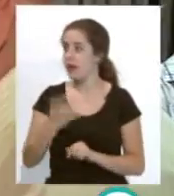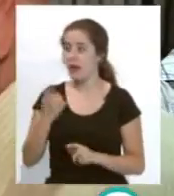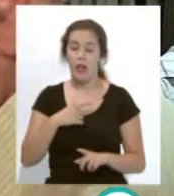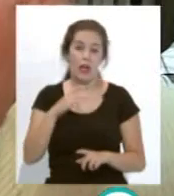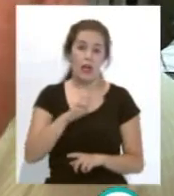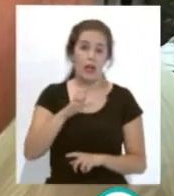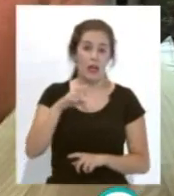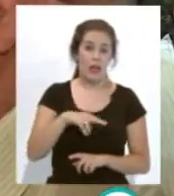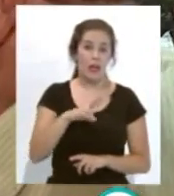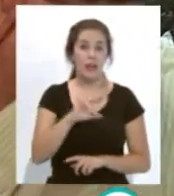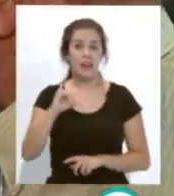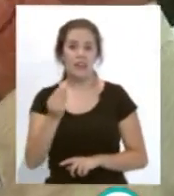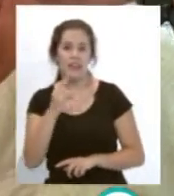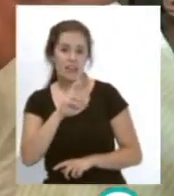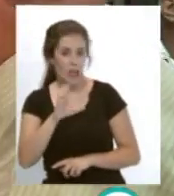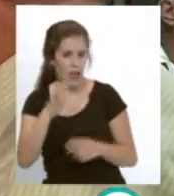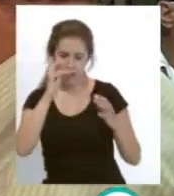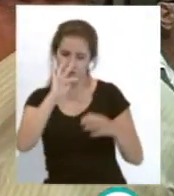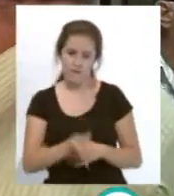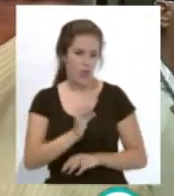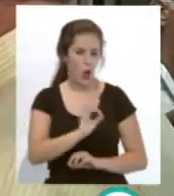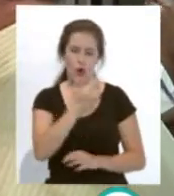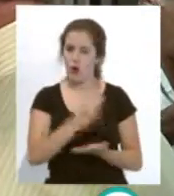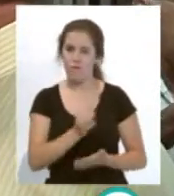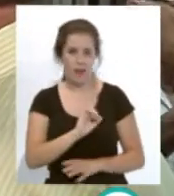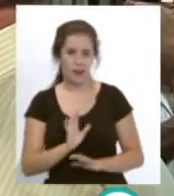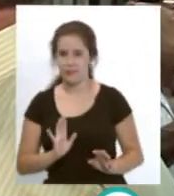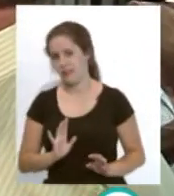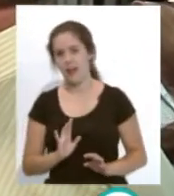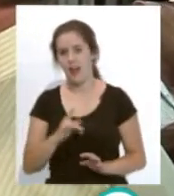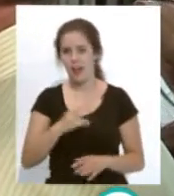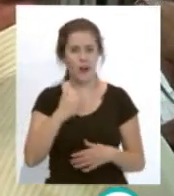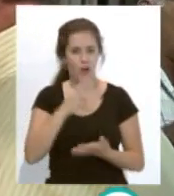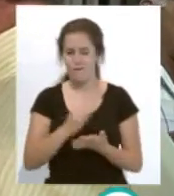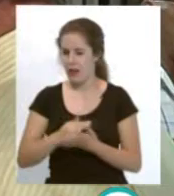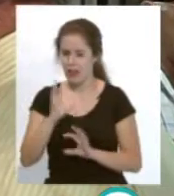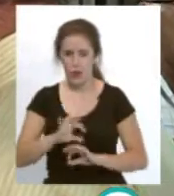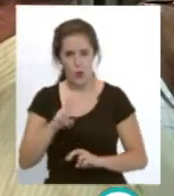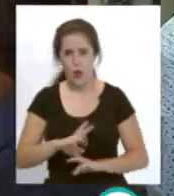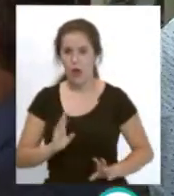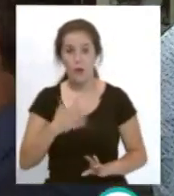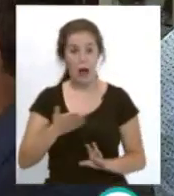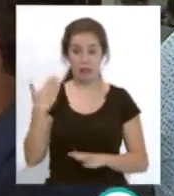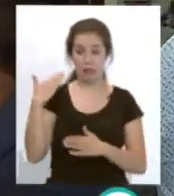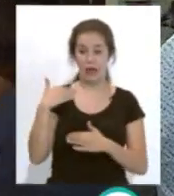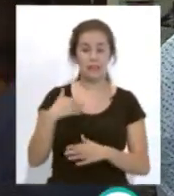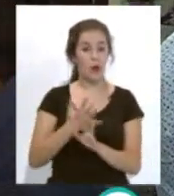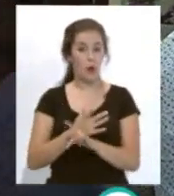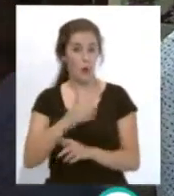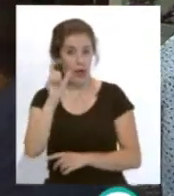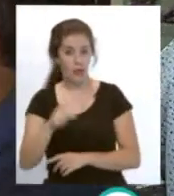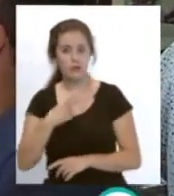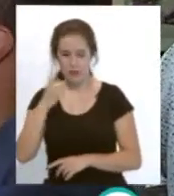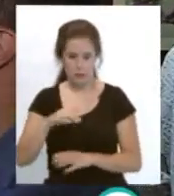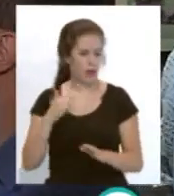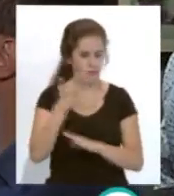y Pichilli, ¿no? Enrique, fijo, no ha faltado, desde que están cayendo, faltado ninguna, pero cuando era jugador, cuando siempre